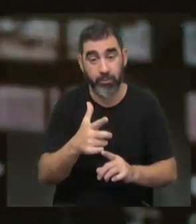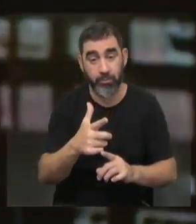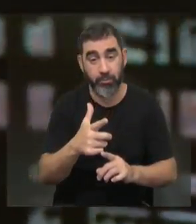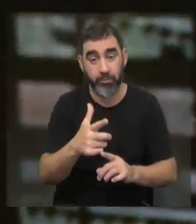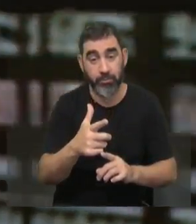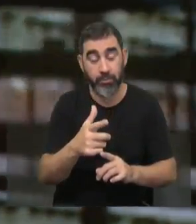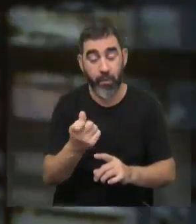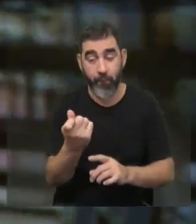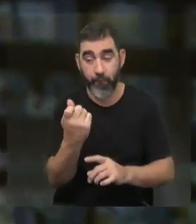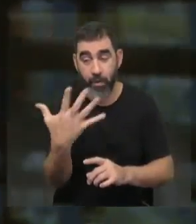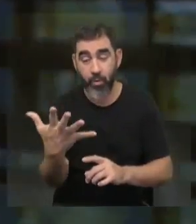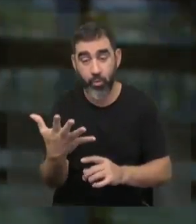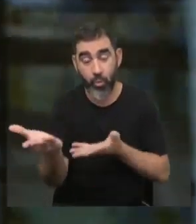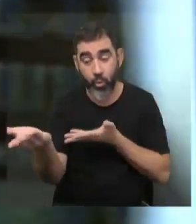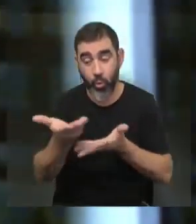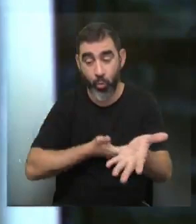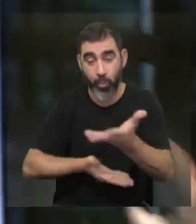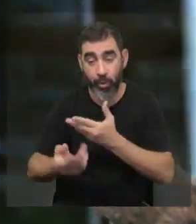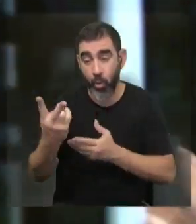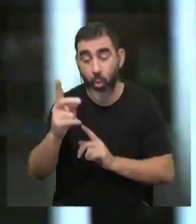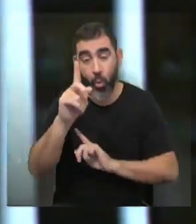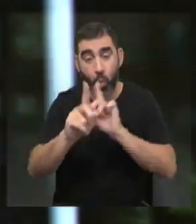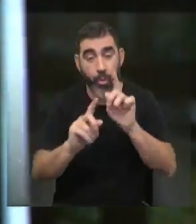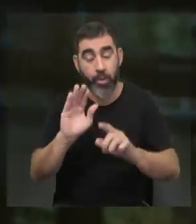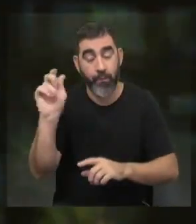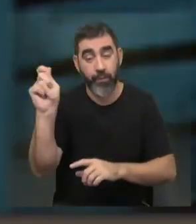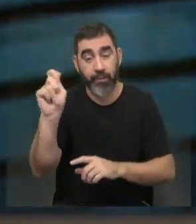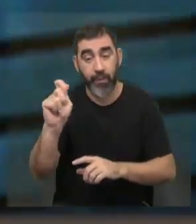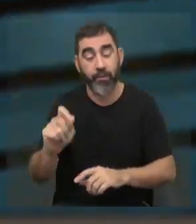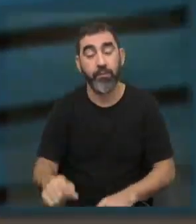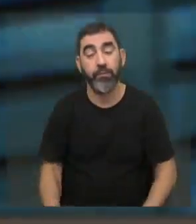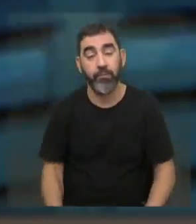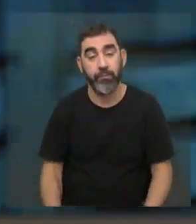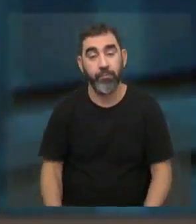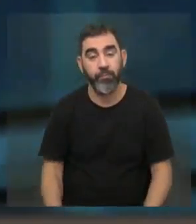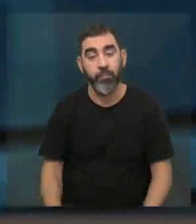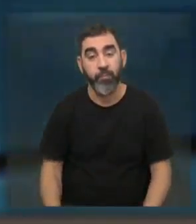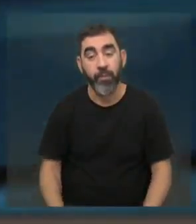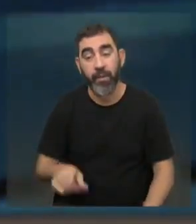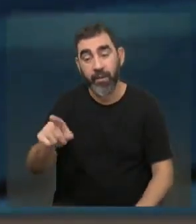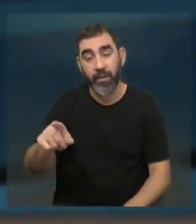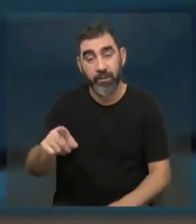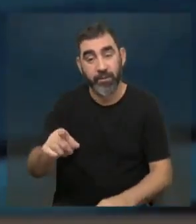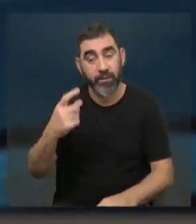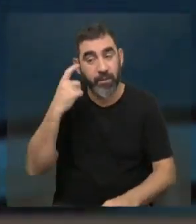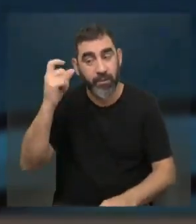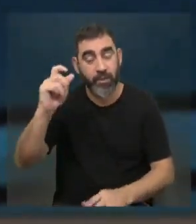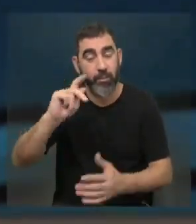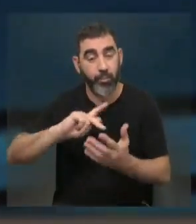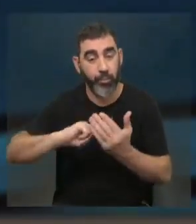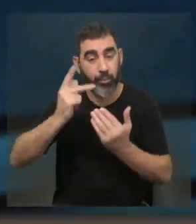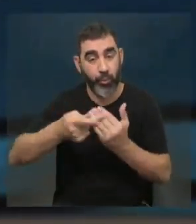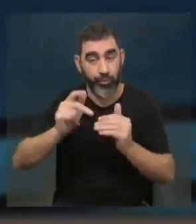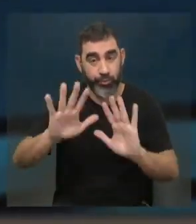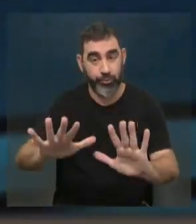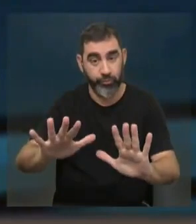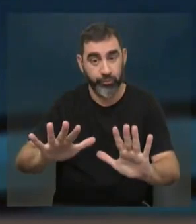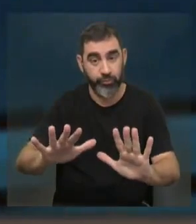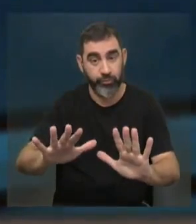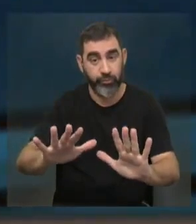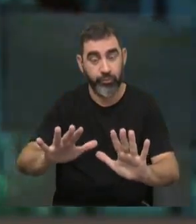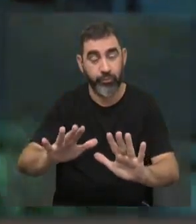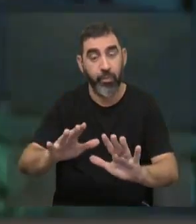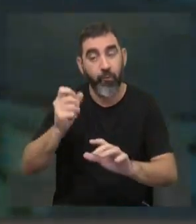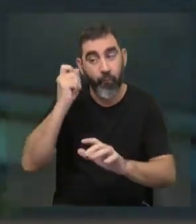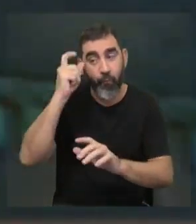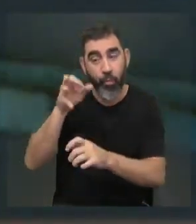de este valor compartido entre las dos universidades públicas. Exactamente. Ese es el gran promotor del proyecto para la formación